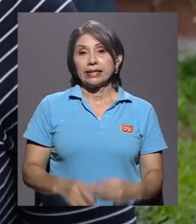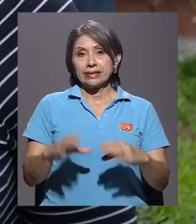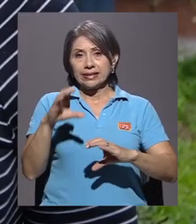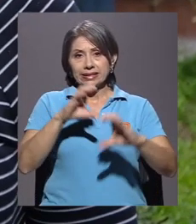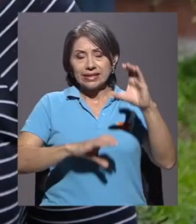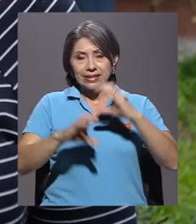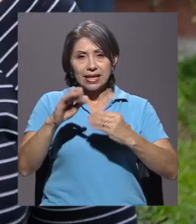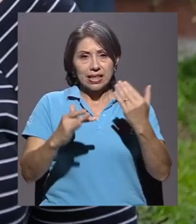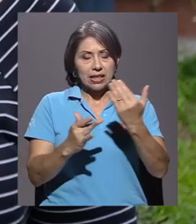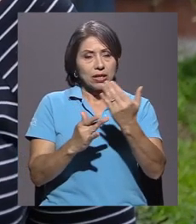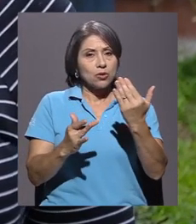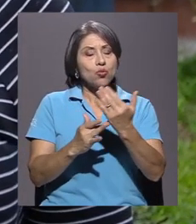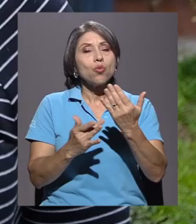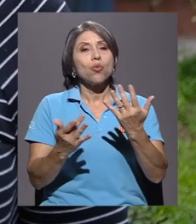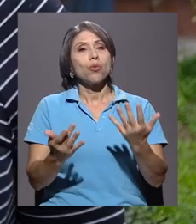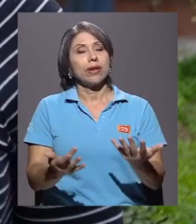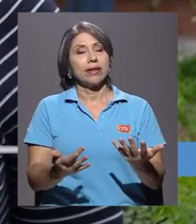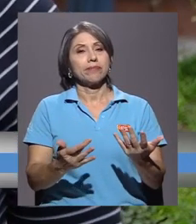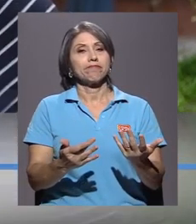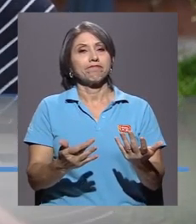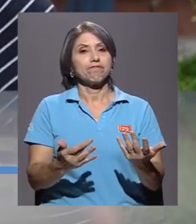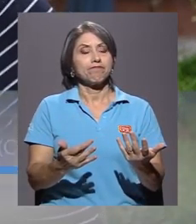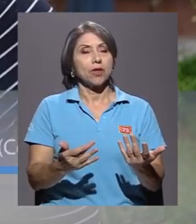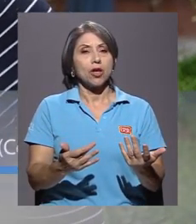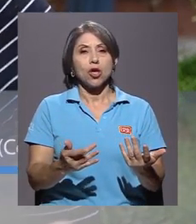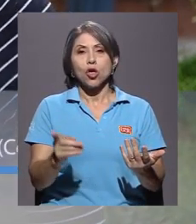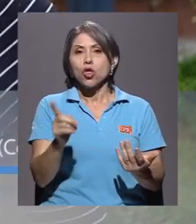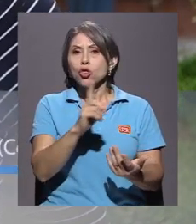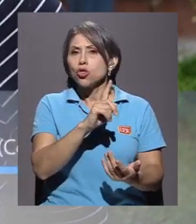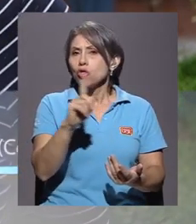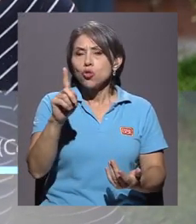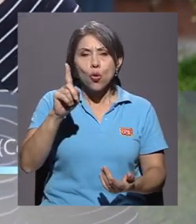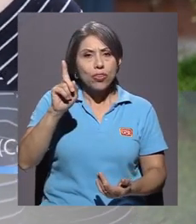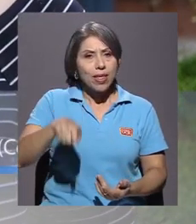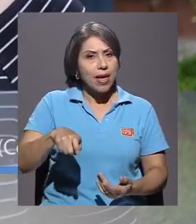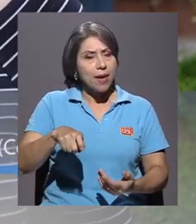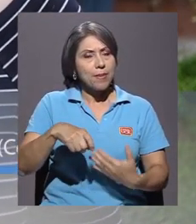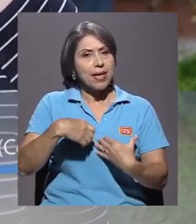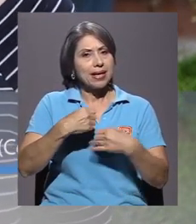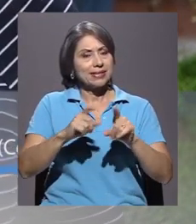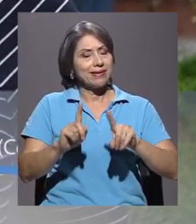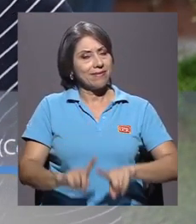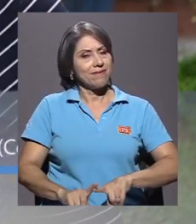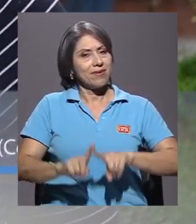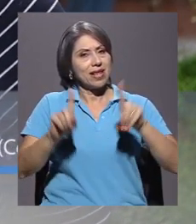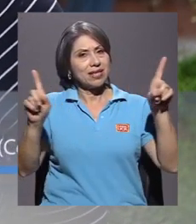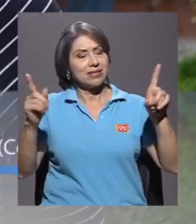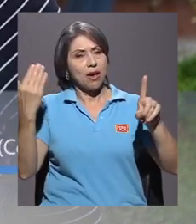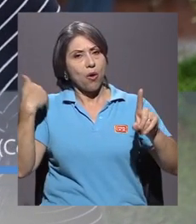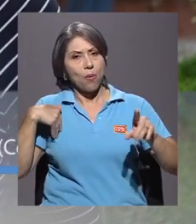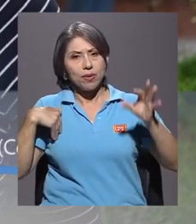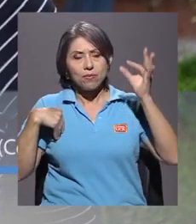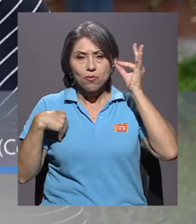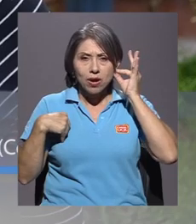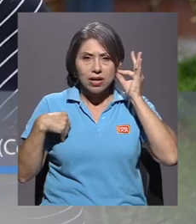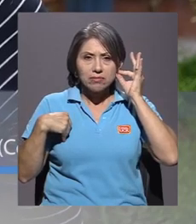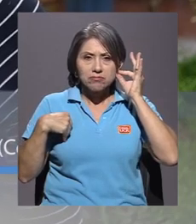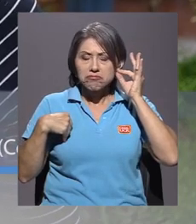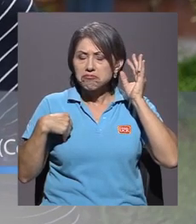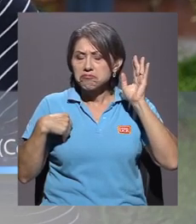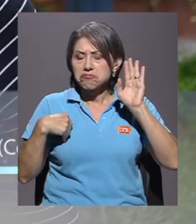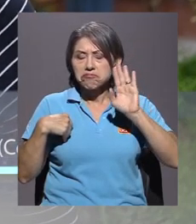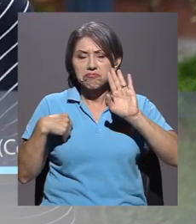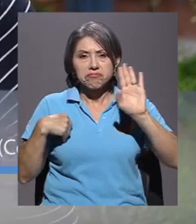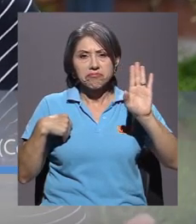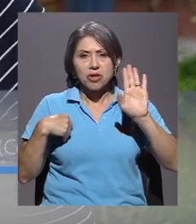tecnología realmente no tiene que por qué tener la diferencia ni hombre ni mujer. Todo lo que